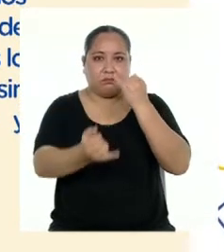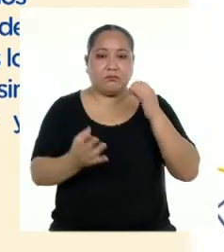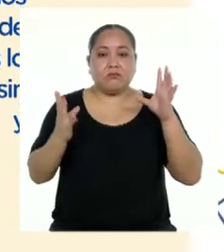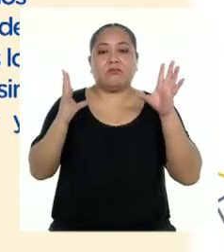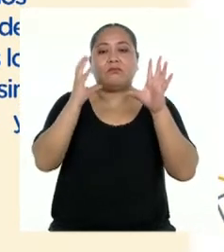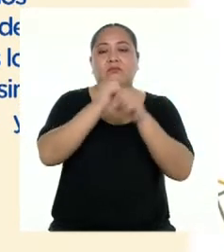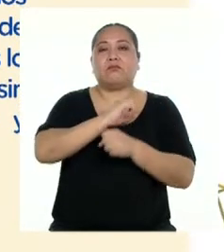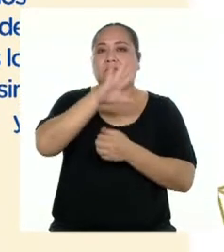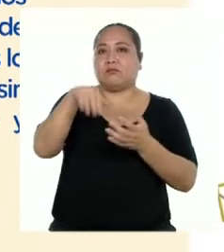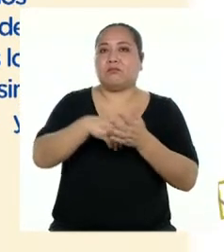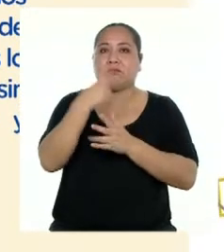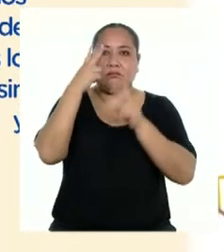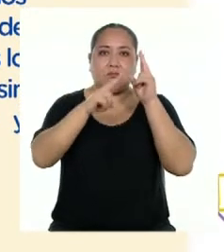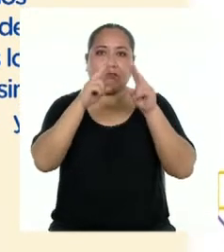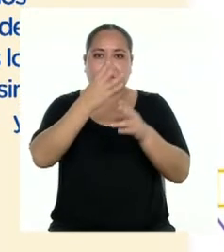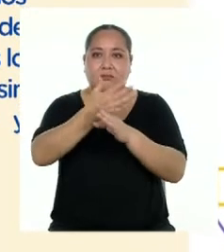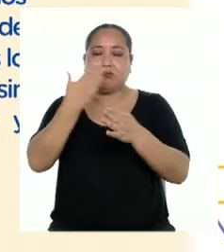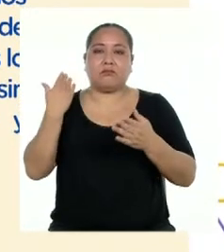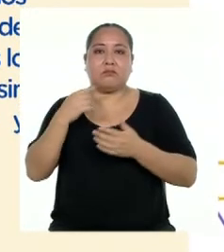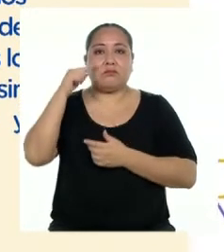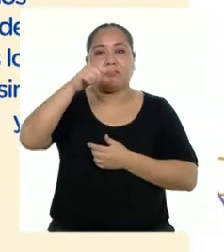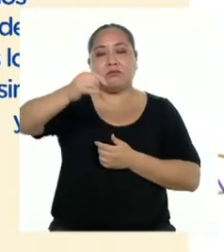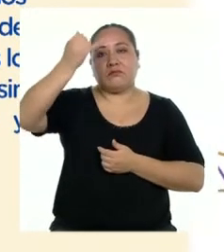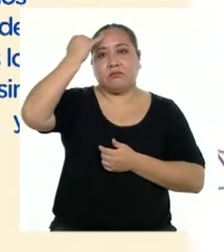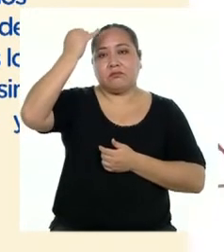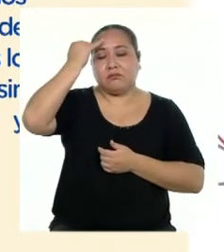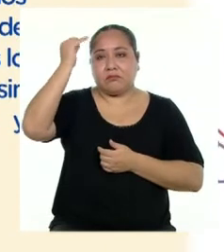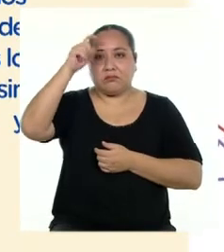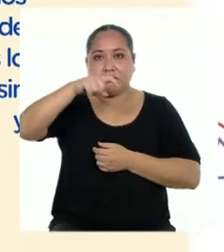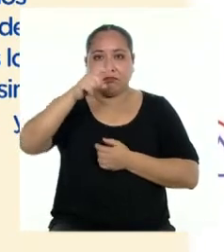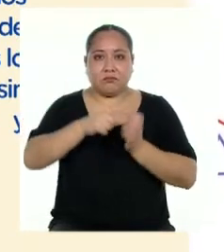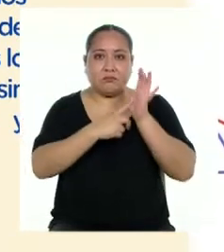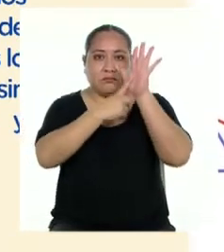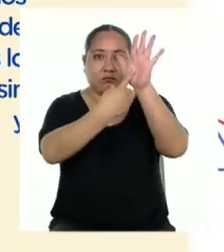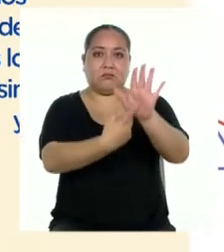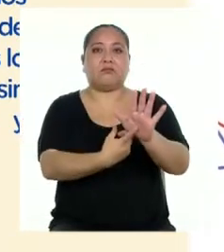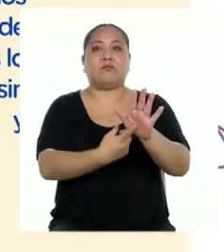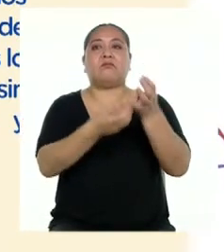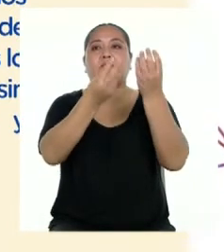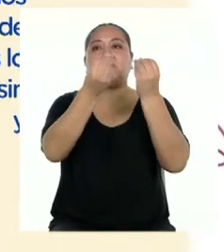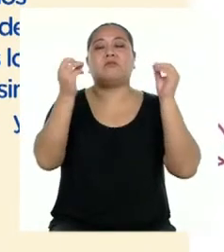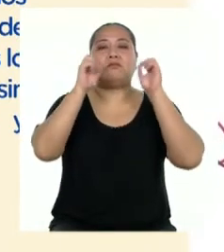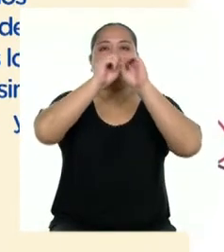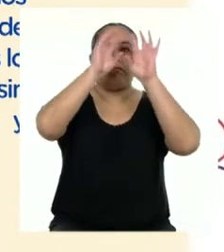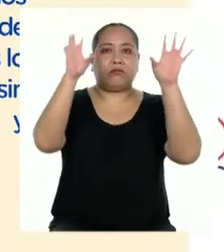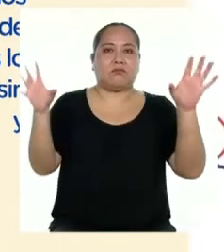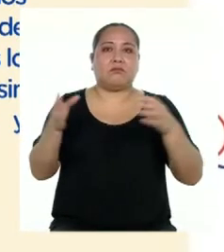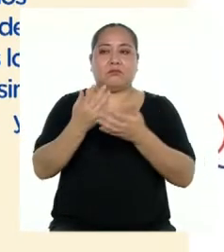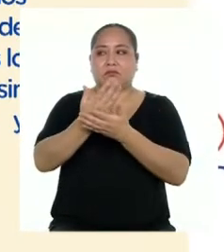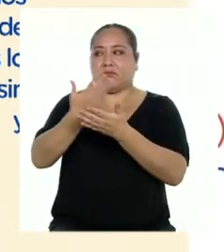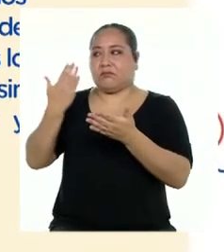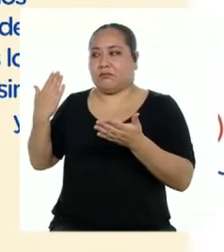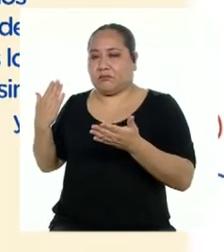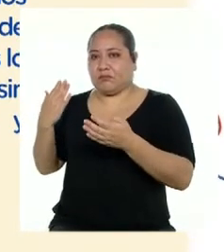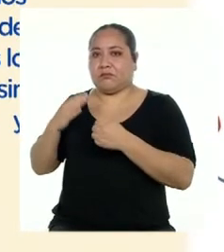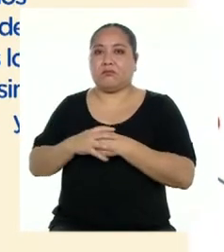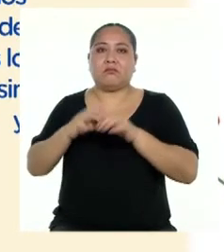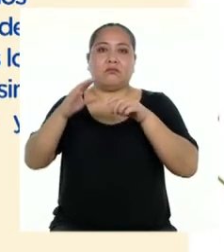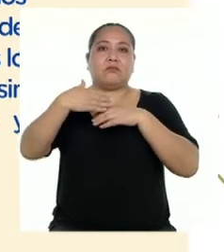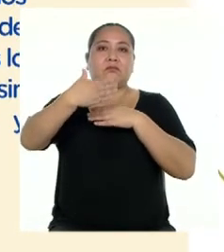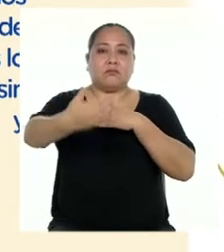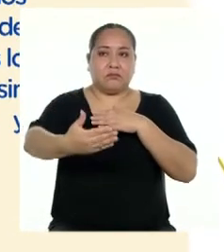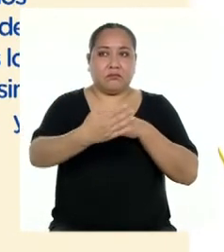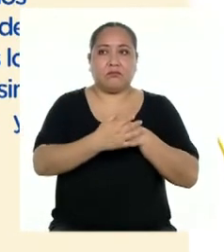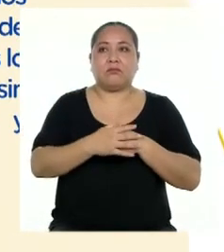que se ha visto anteriormente. Esta idea debe ser presentada con mucha claridad al inicio y luego